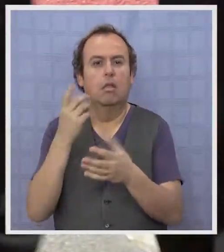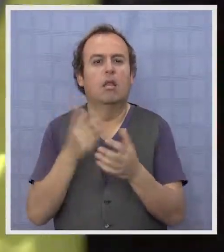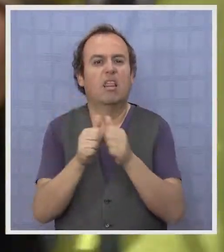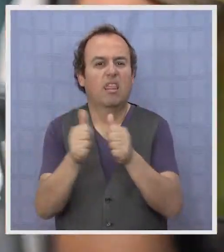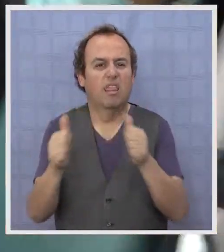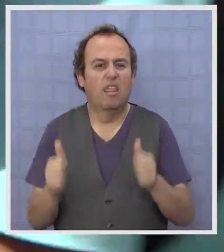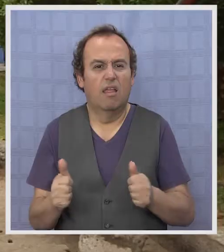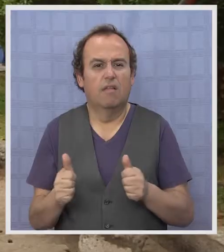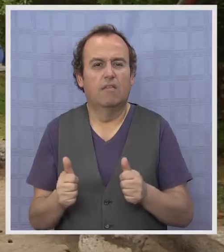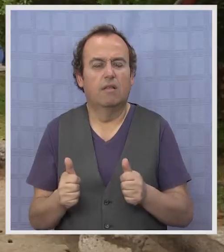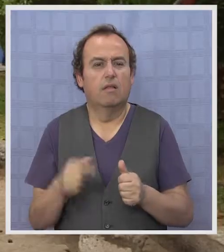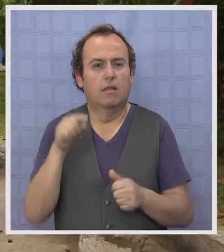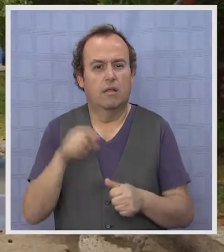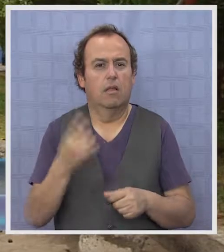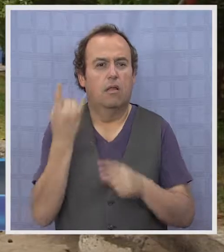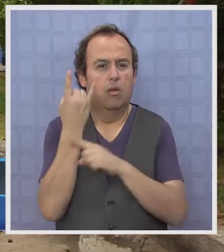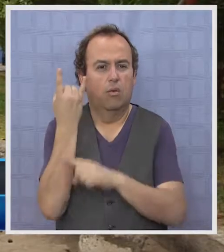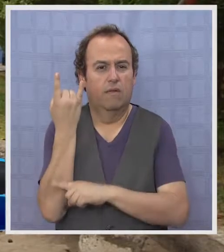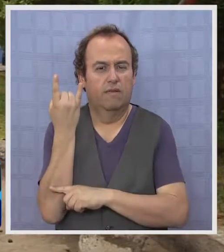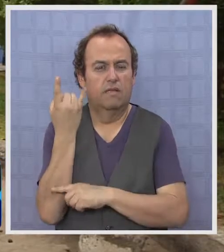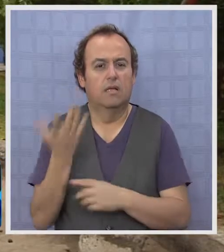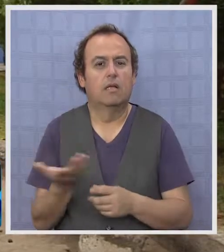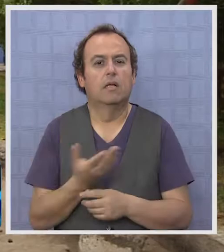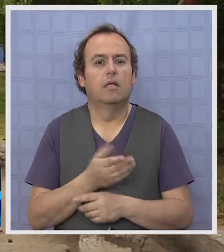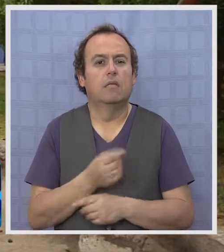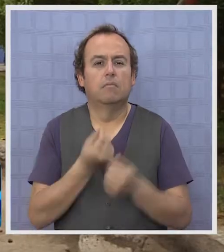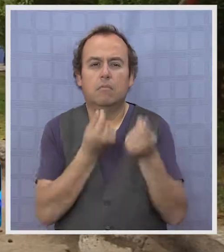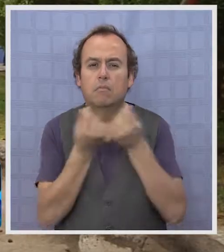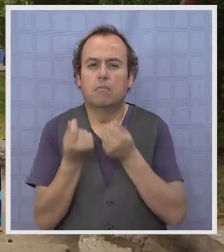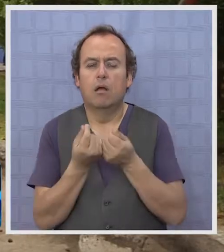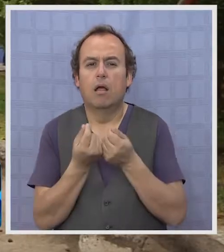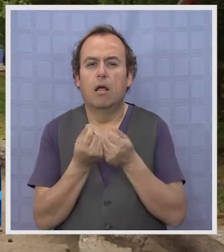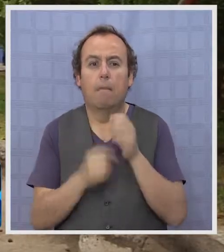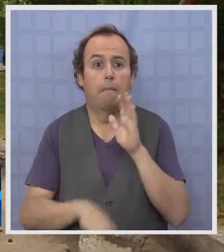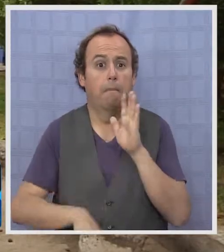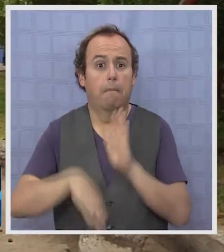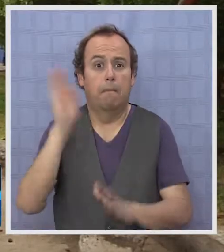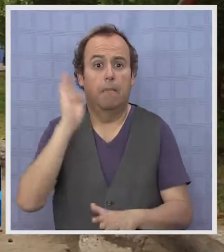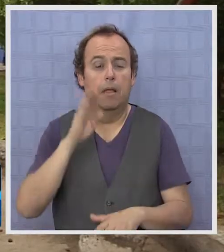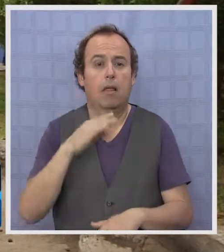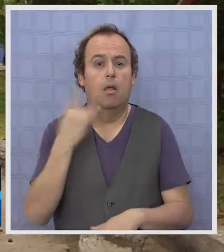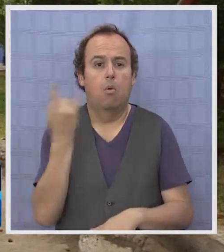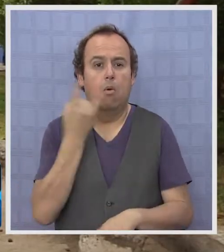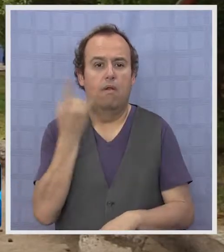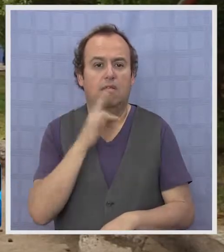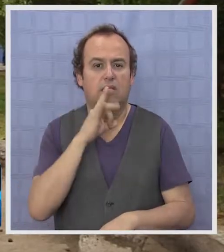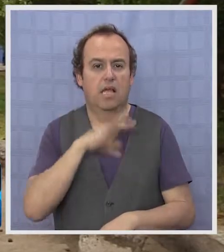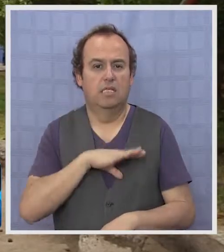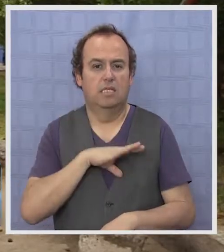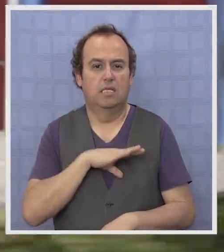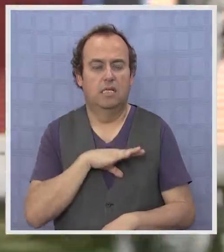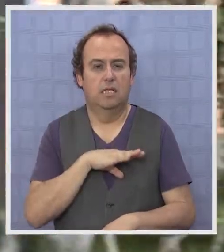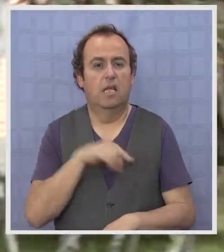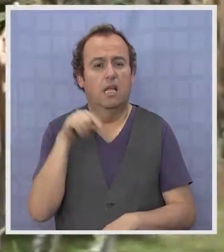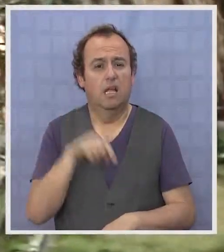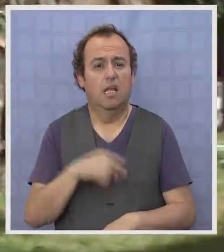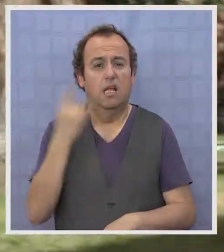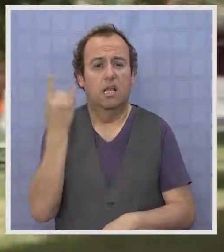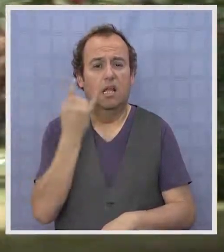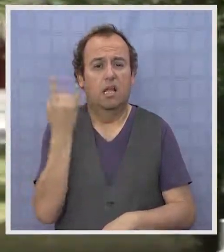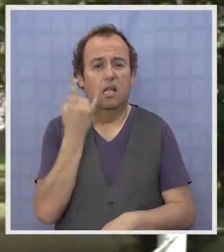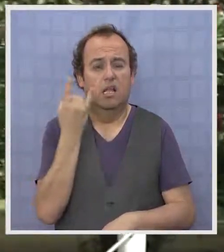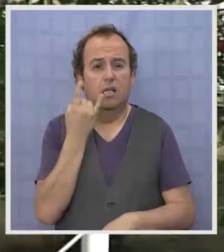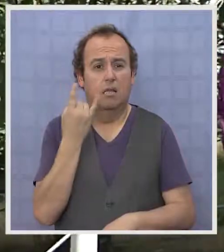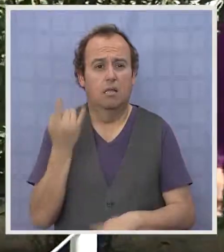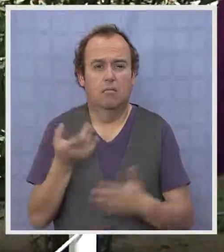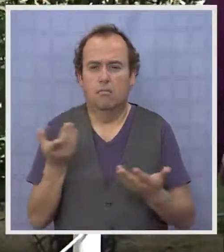El personal directivo de esta universidad tiene en promedio remuneraciones más altas que la Universidad de Chile y que universidades que no están en